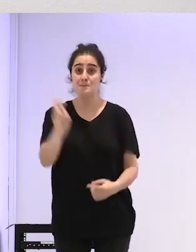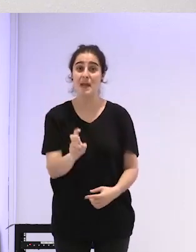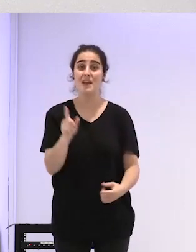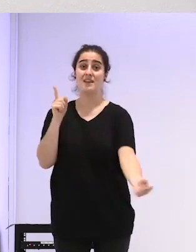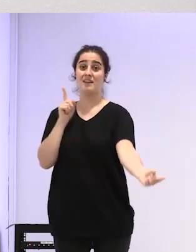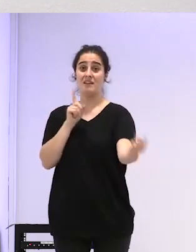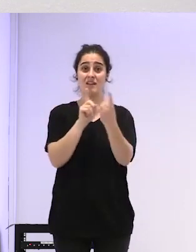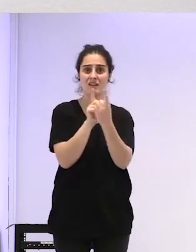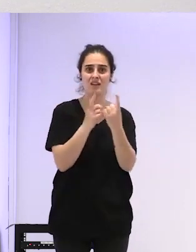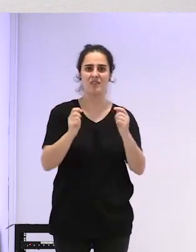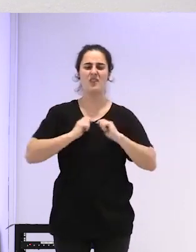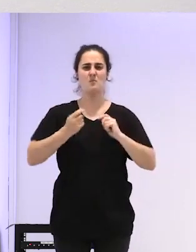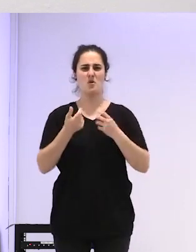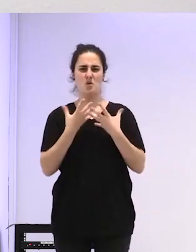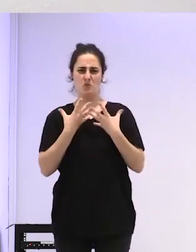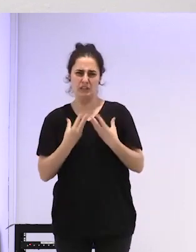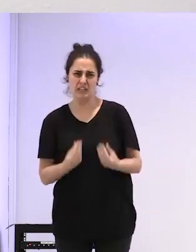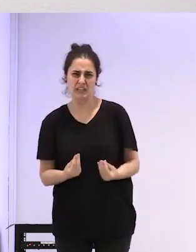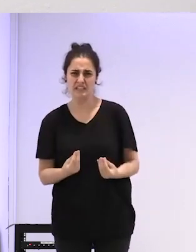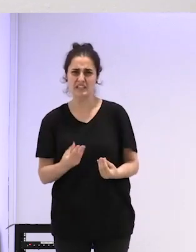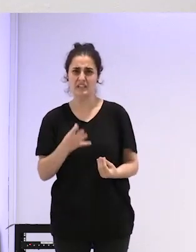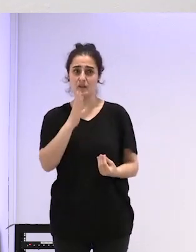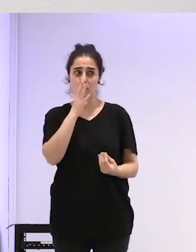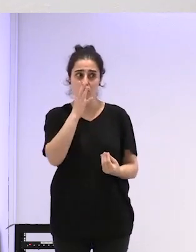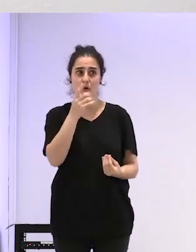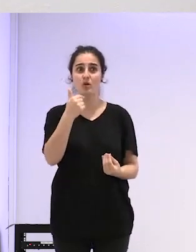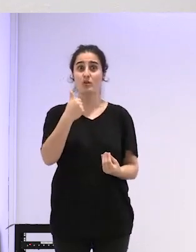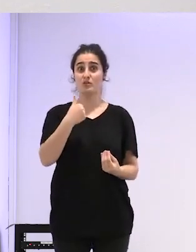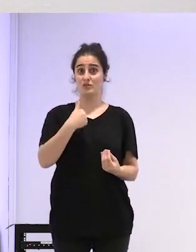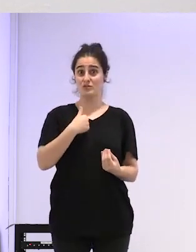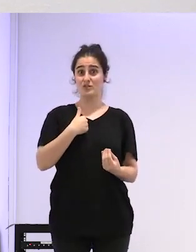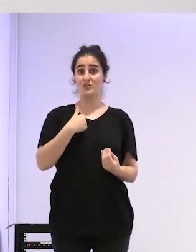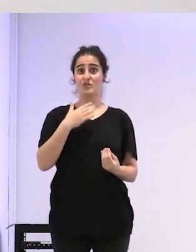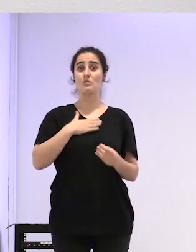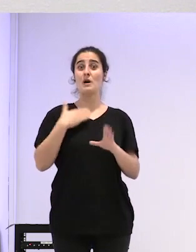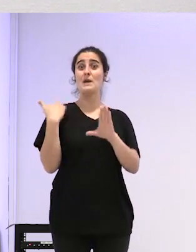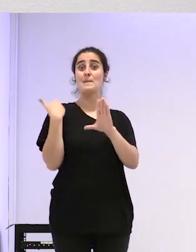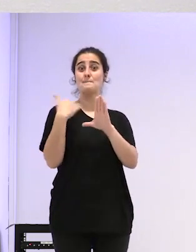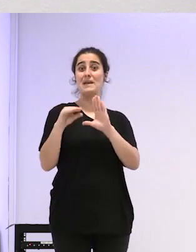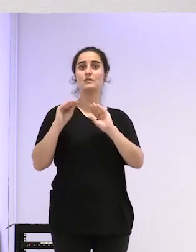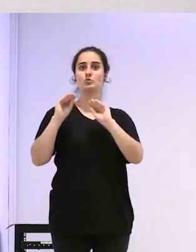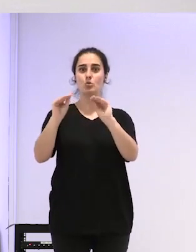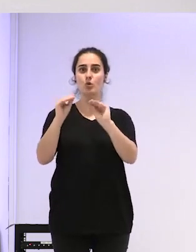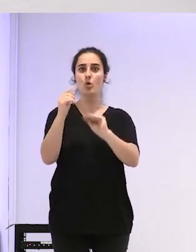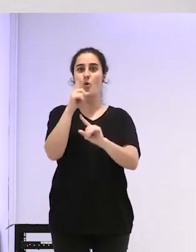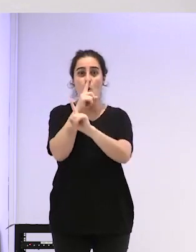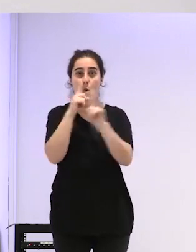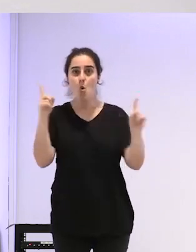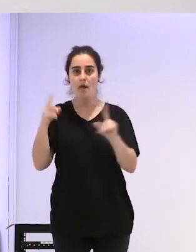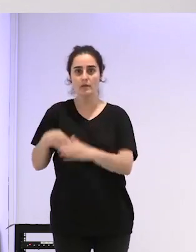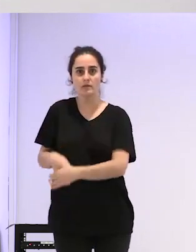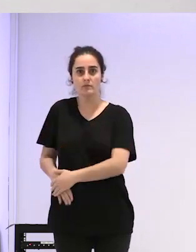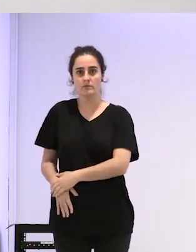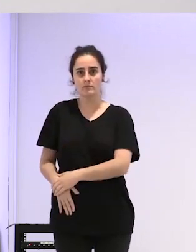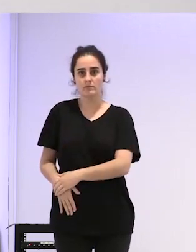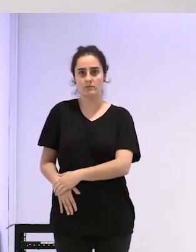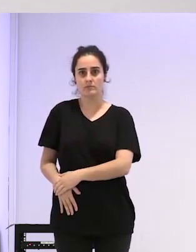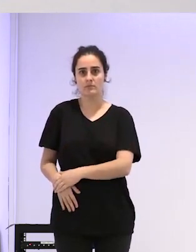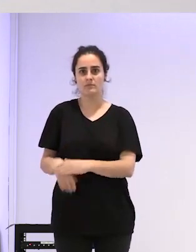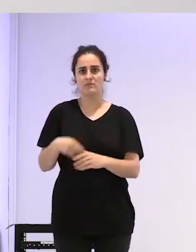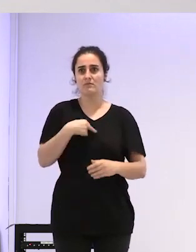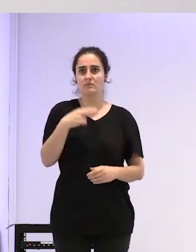nos conocen mucho es que yo he llevado tu mail un año en mi bolsillo me daba un cago venir a verte